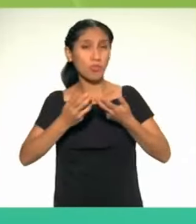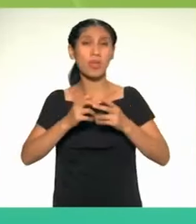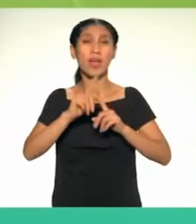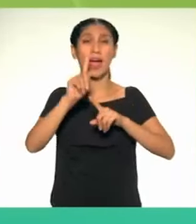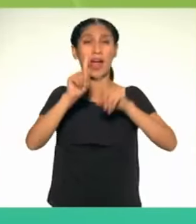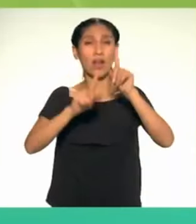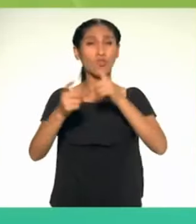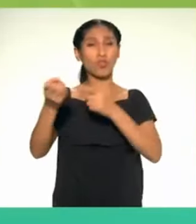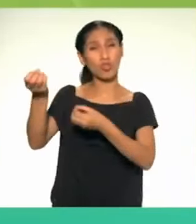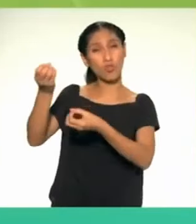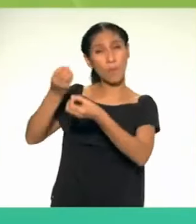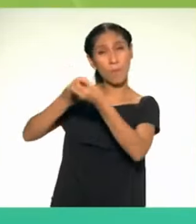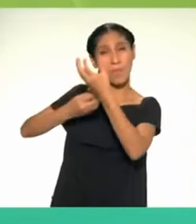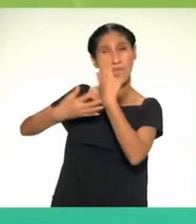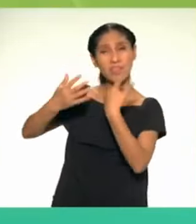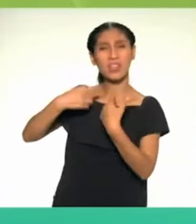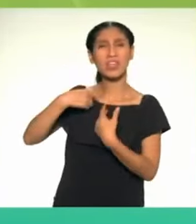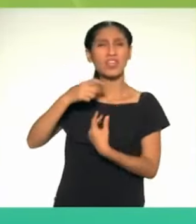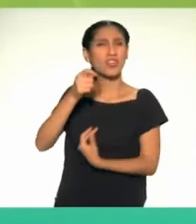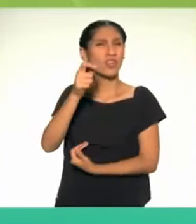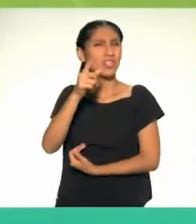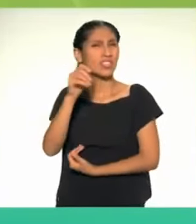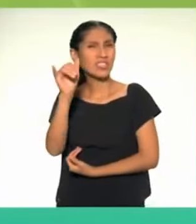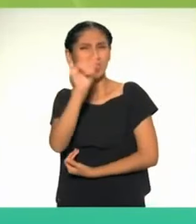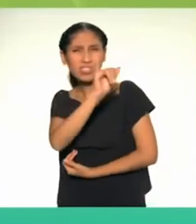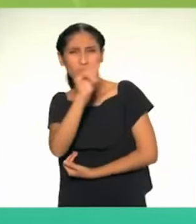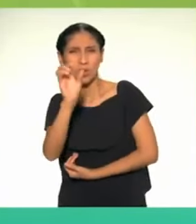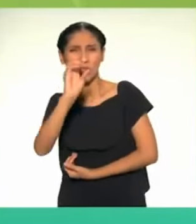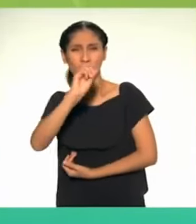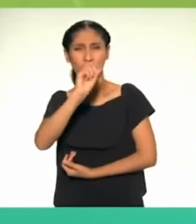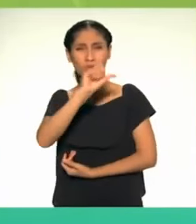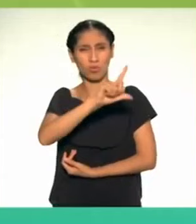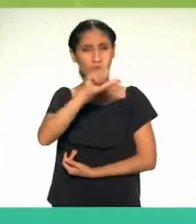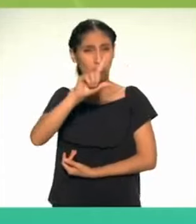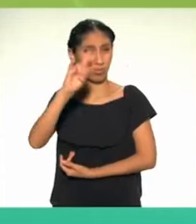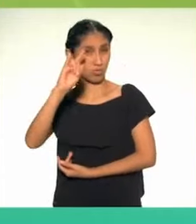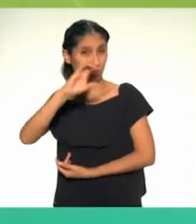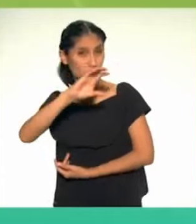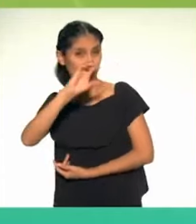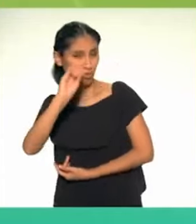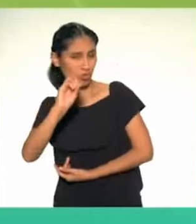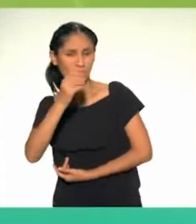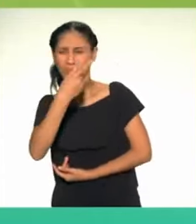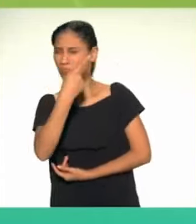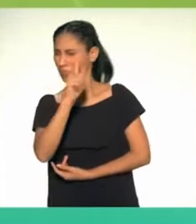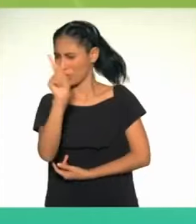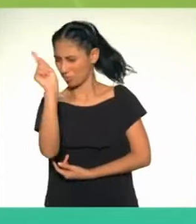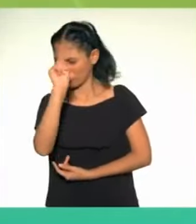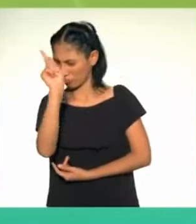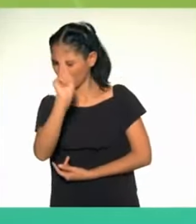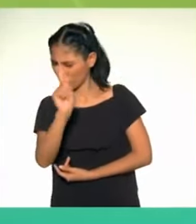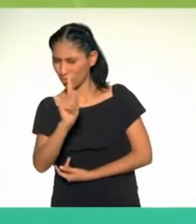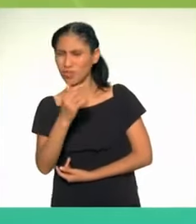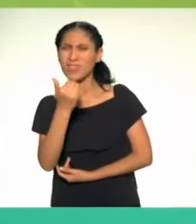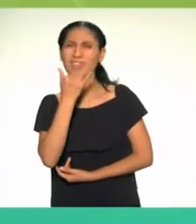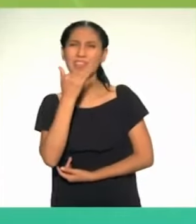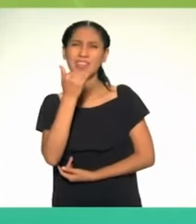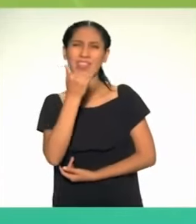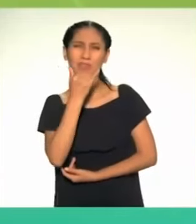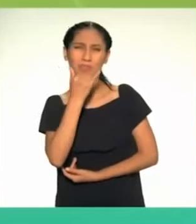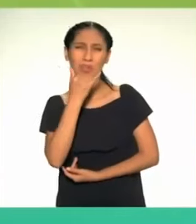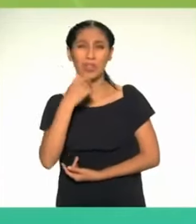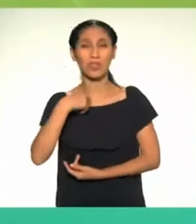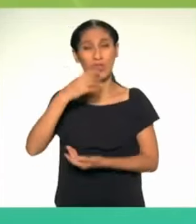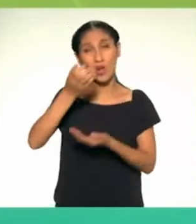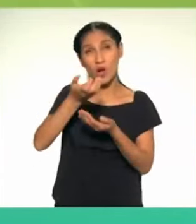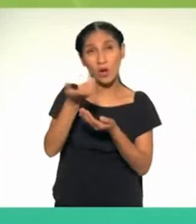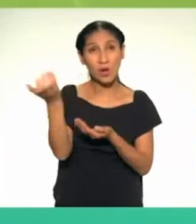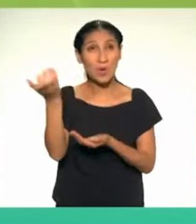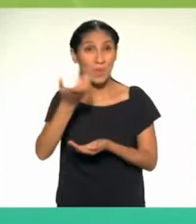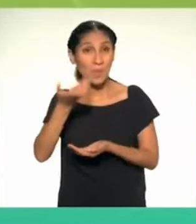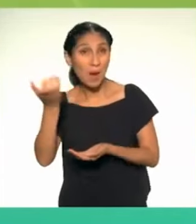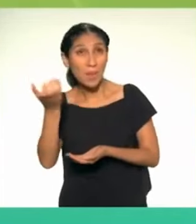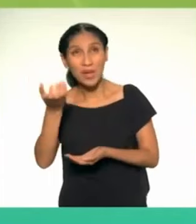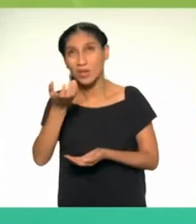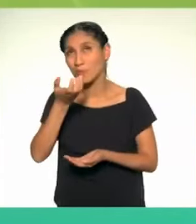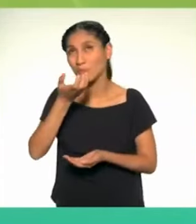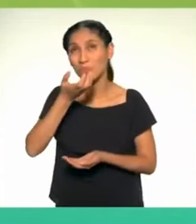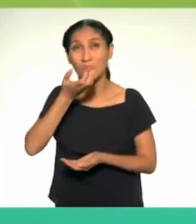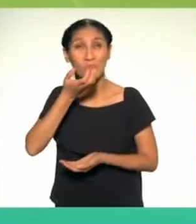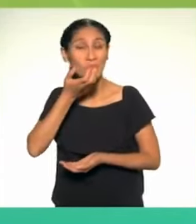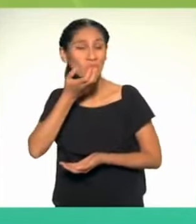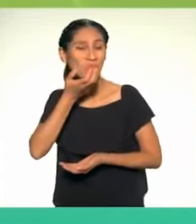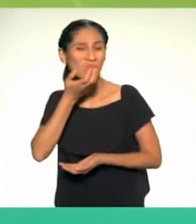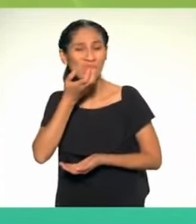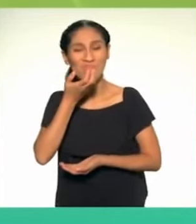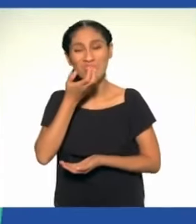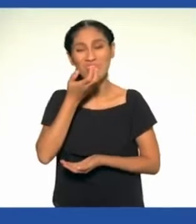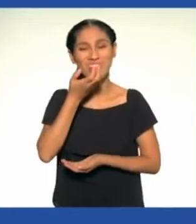parezco a un oyuco, pero nada que ver. Están equivocados. Yo tengo sabor y textura de papas. ¡Basta